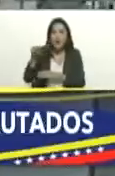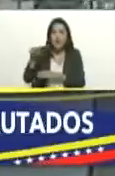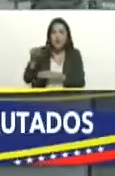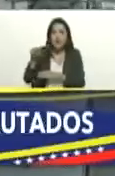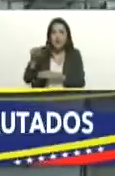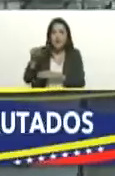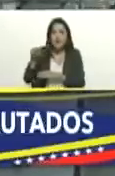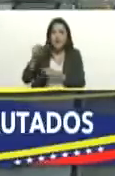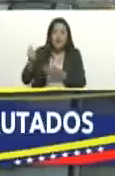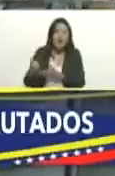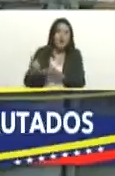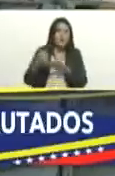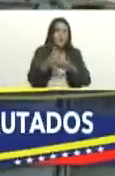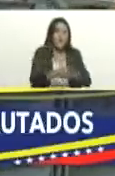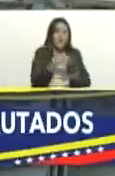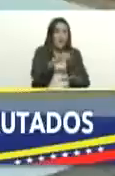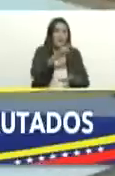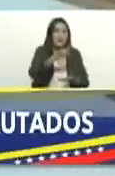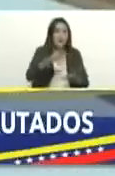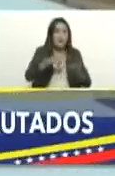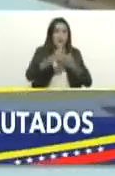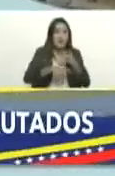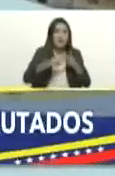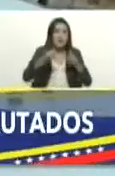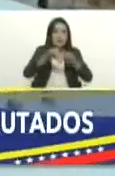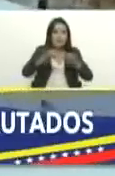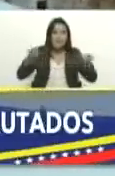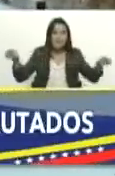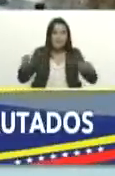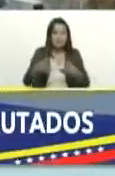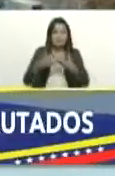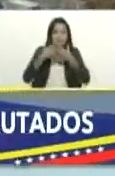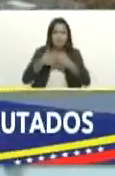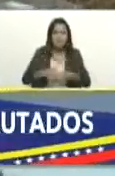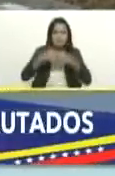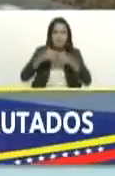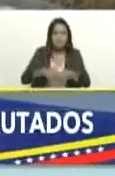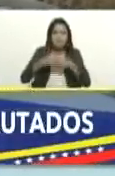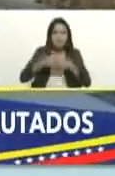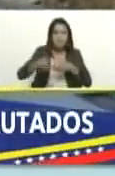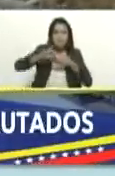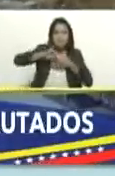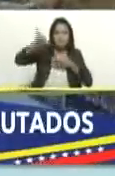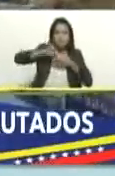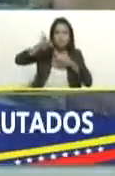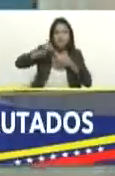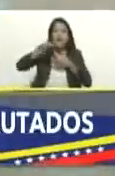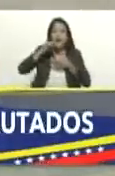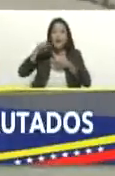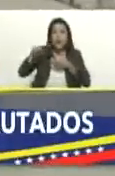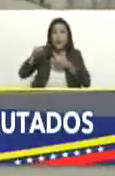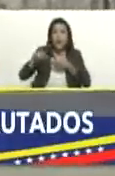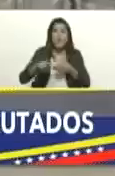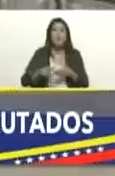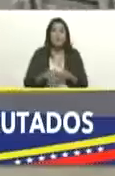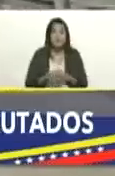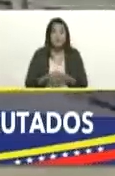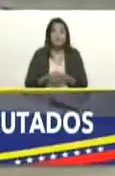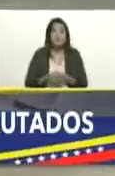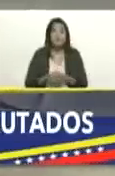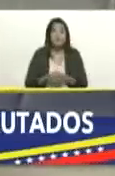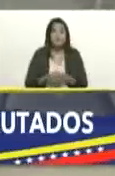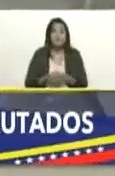lo que es el plan complementario tuberías bombas de diferentes diámetros motores que nos van a permitir